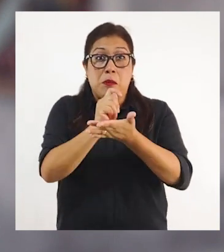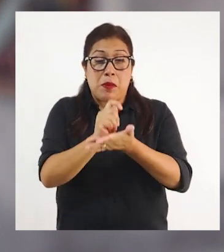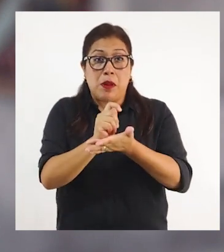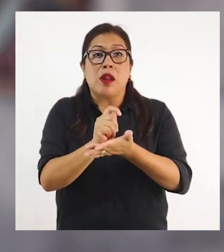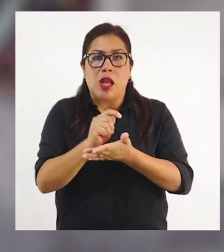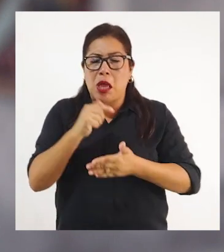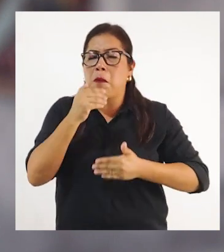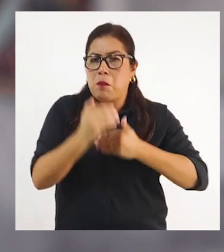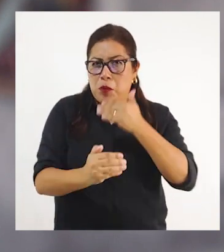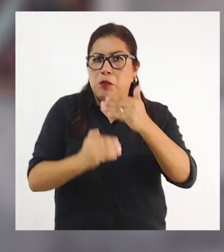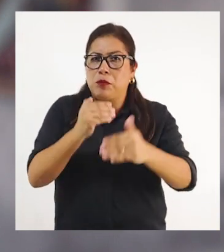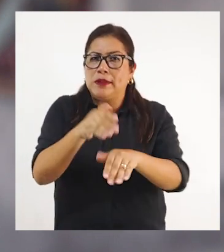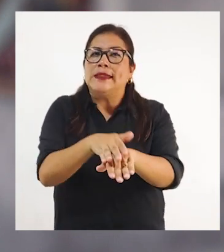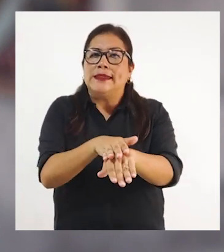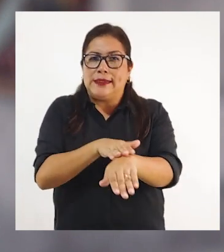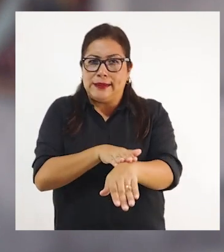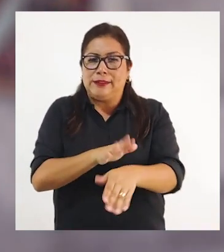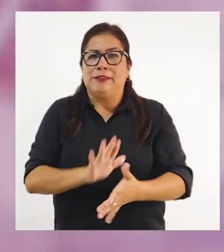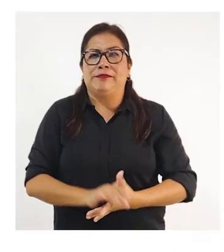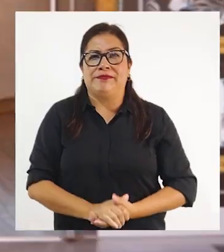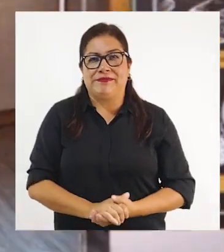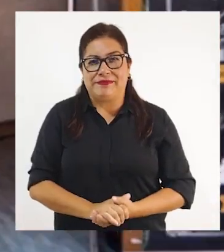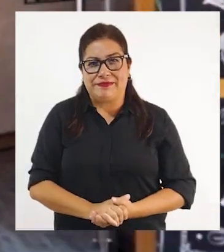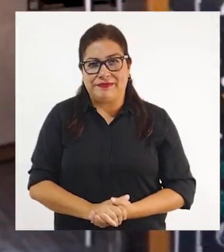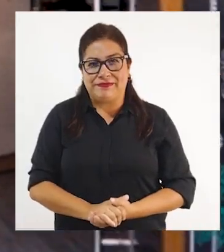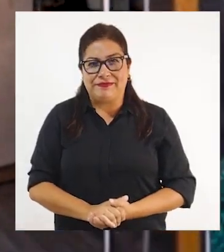terapias, es un proceso lento.